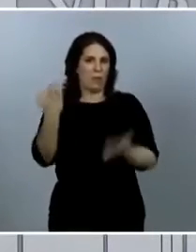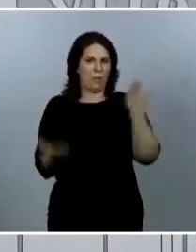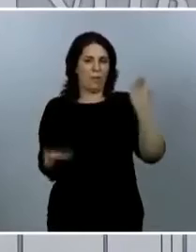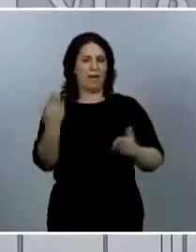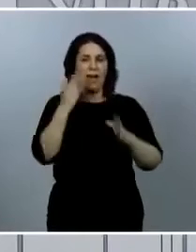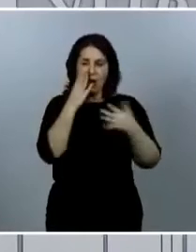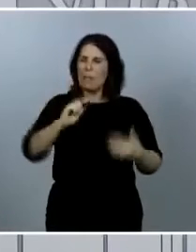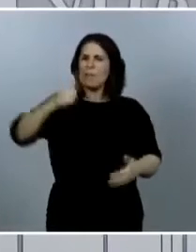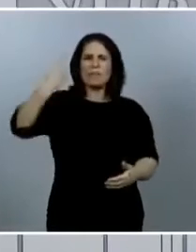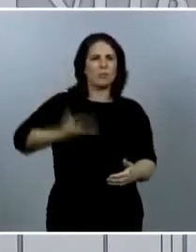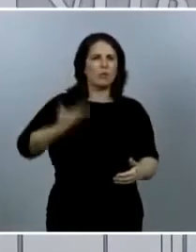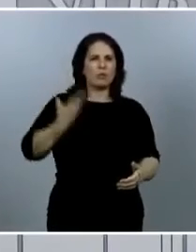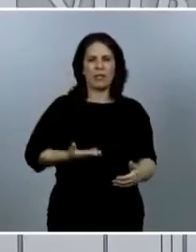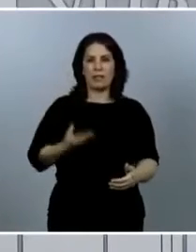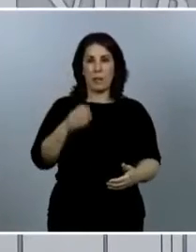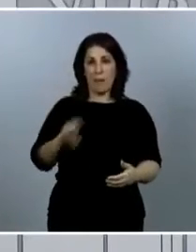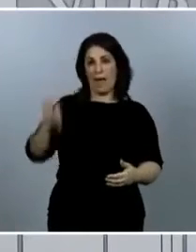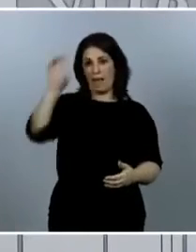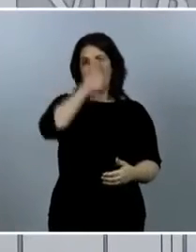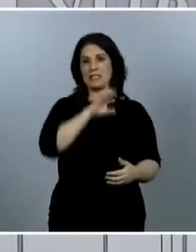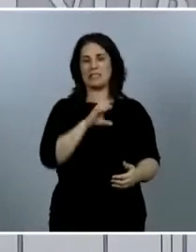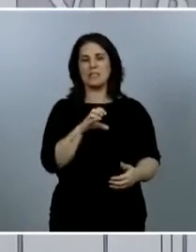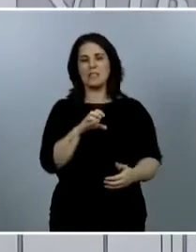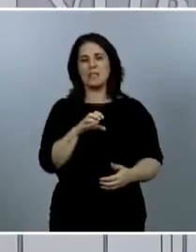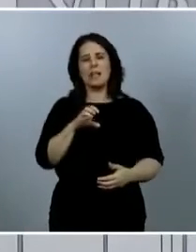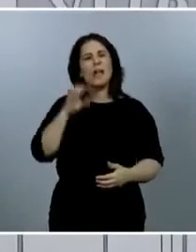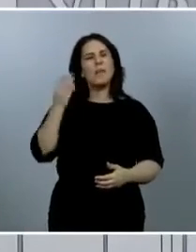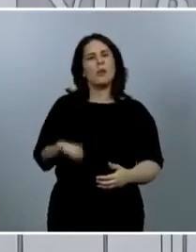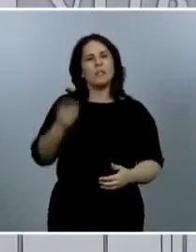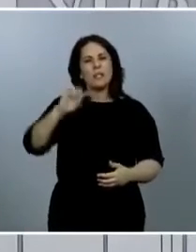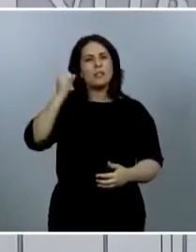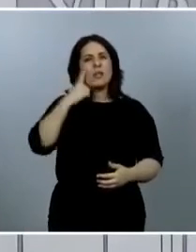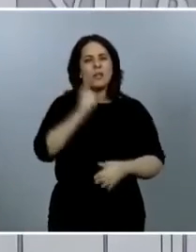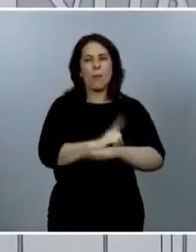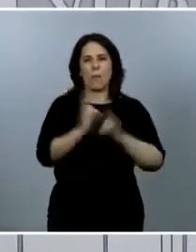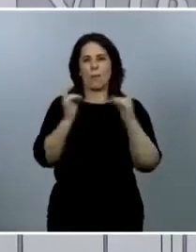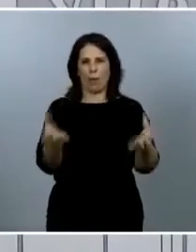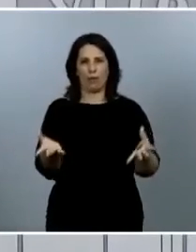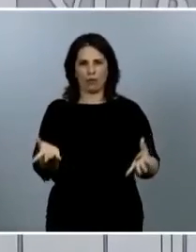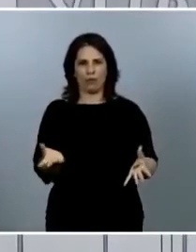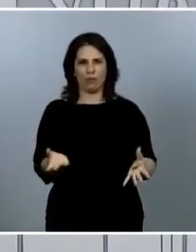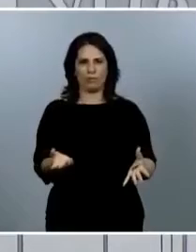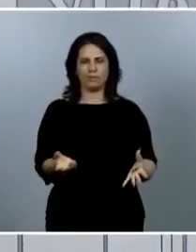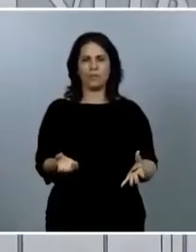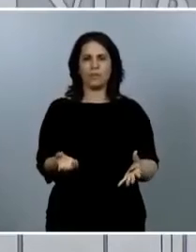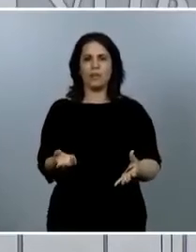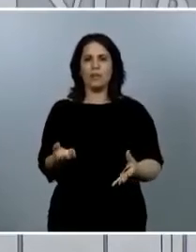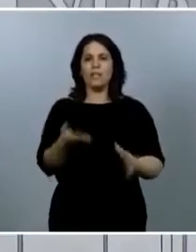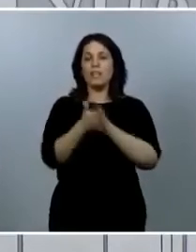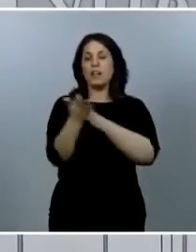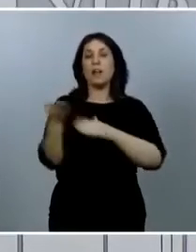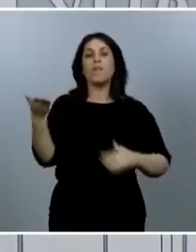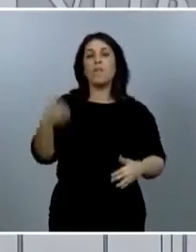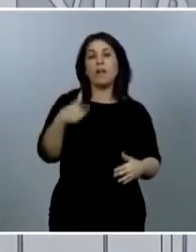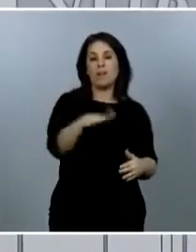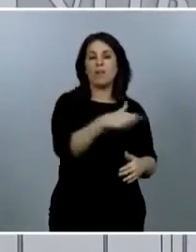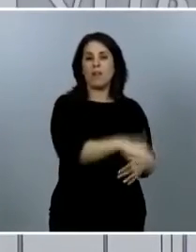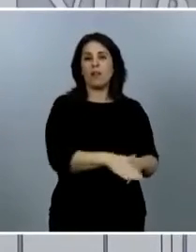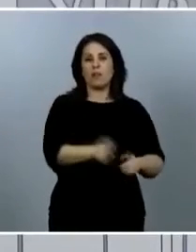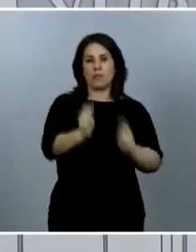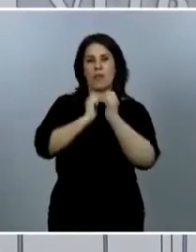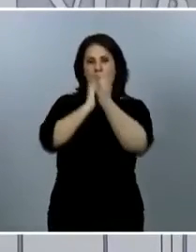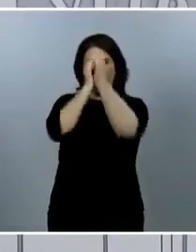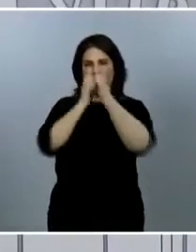detectar precozmente por lo tanto los fallecidos son una información que nos va a dar una idea de la evolución a largo